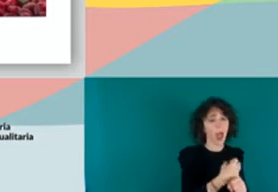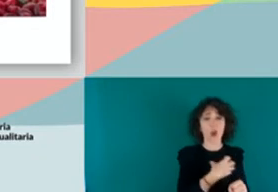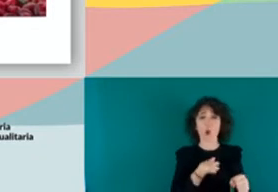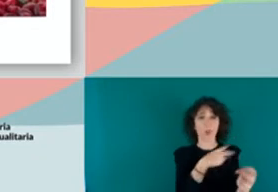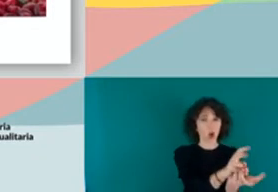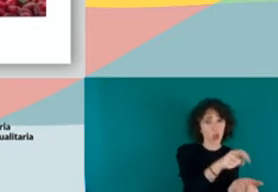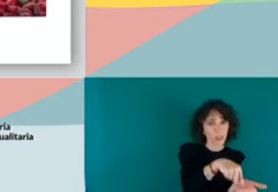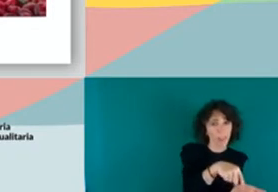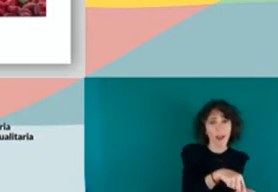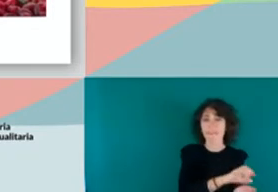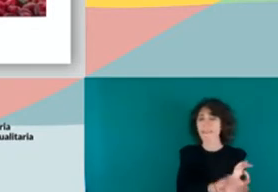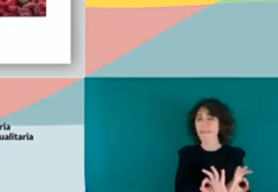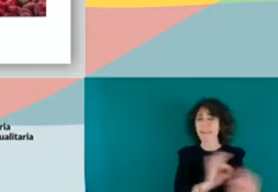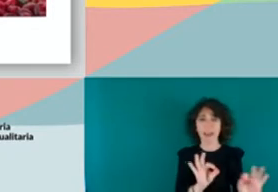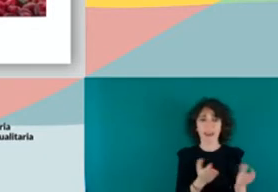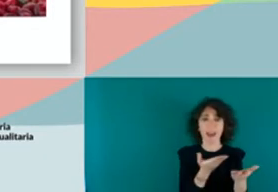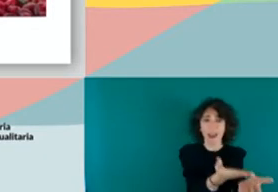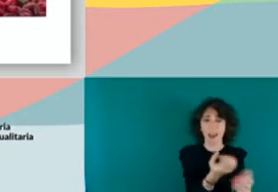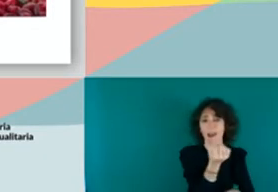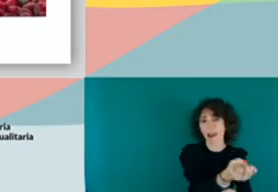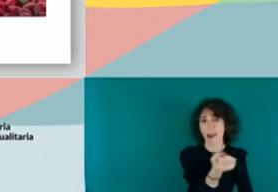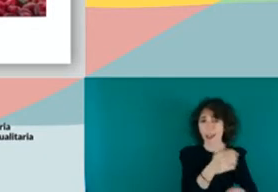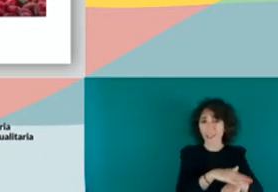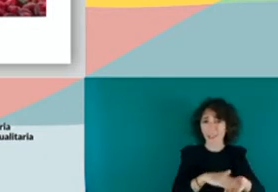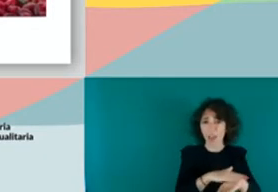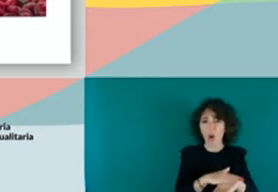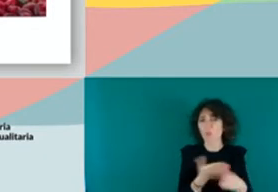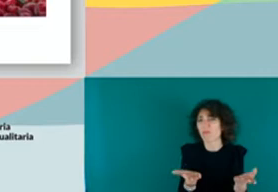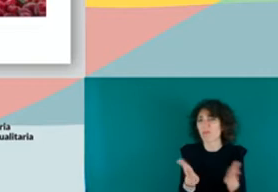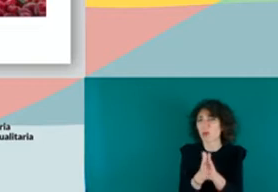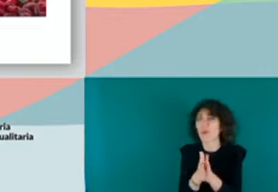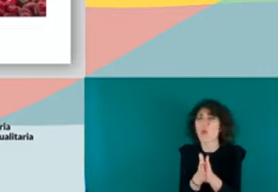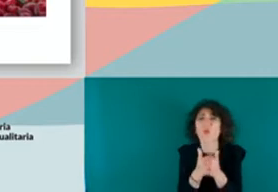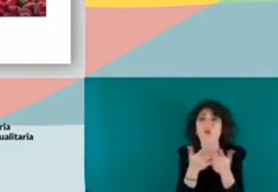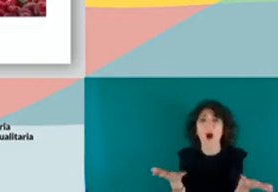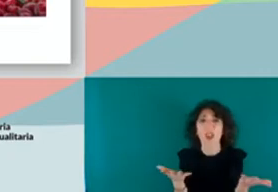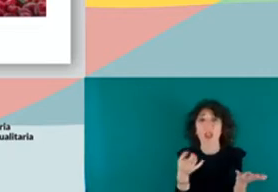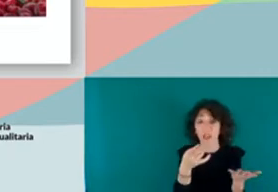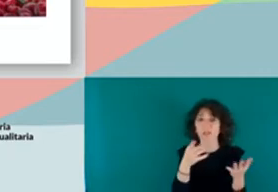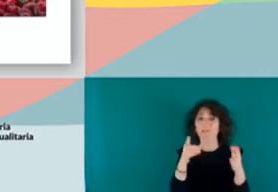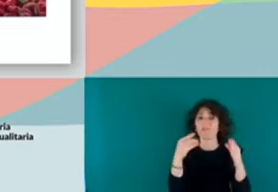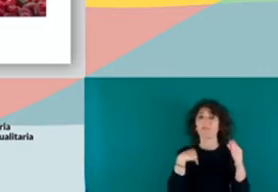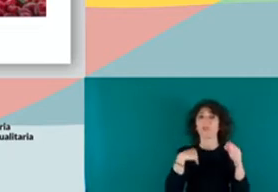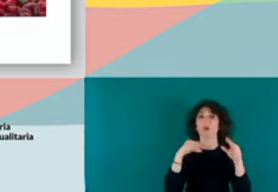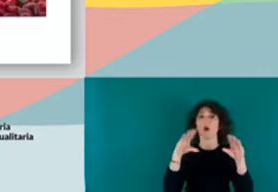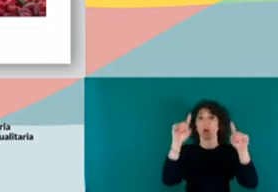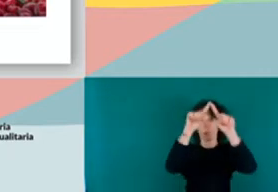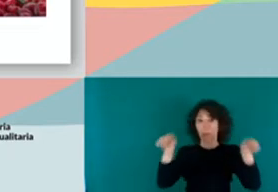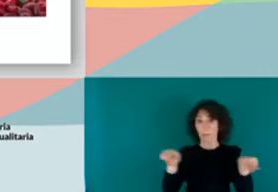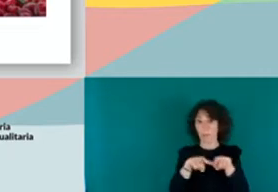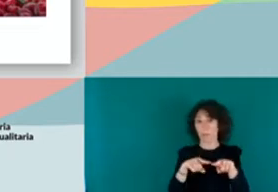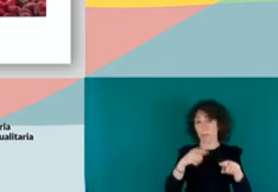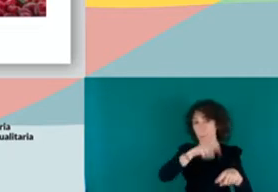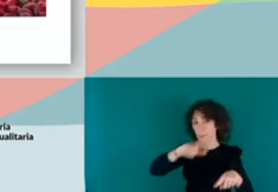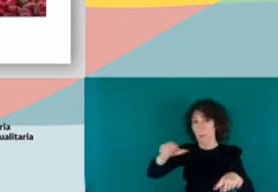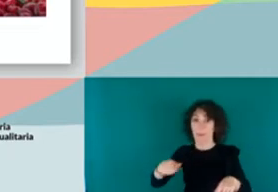contribuir al Estado? ¿Qué sentido tiene esto? Miren, esa es la pirámide de la población de España. Cada vez